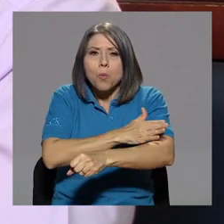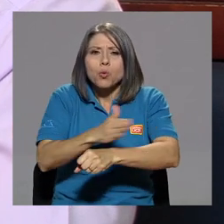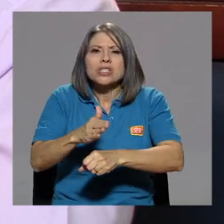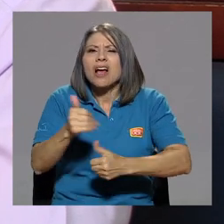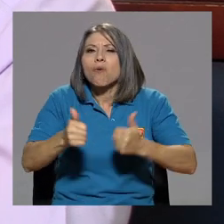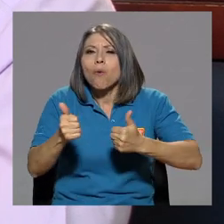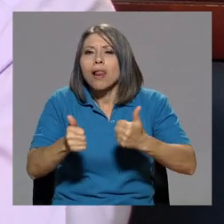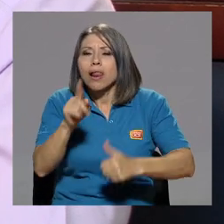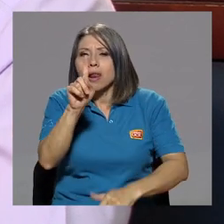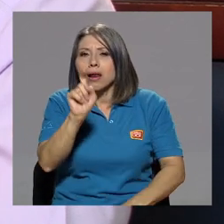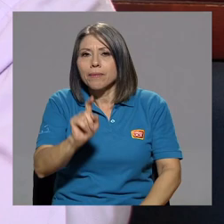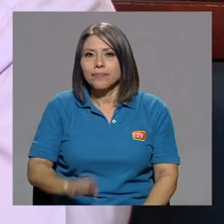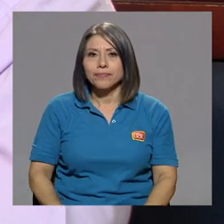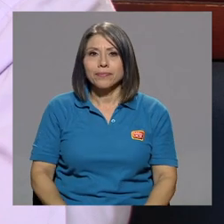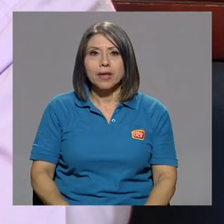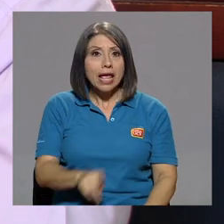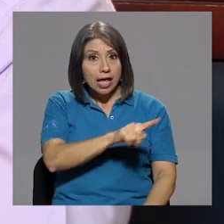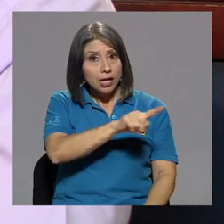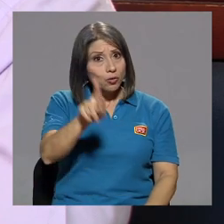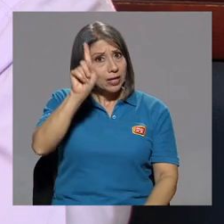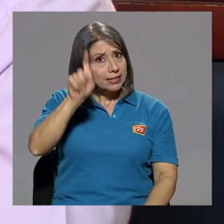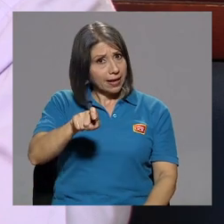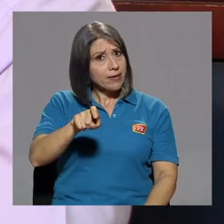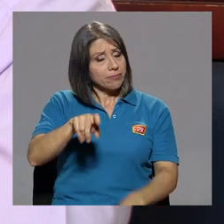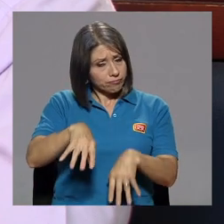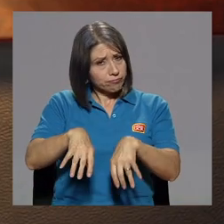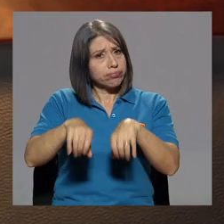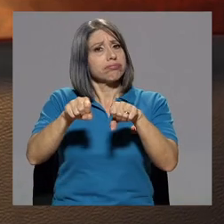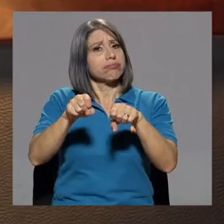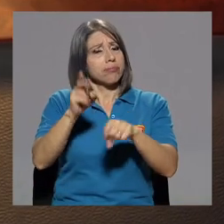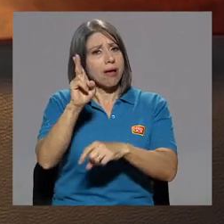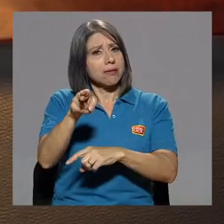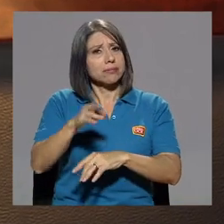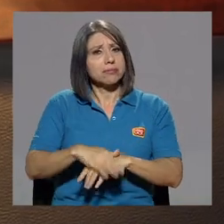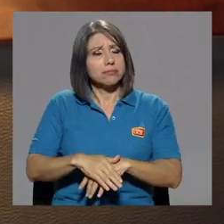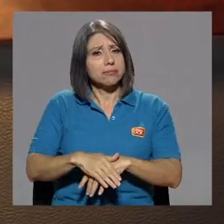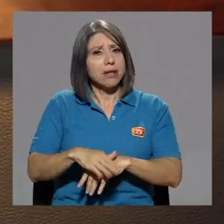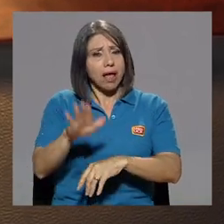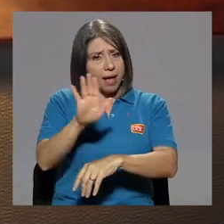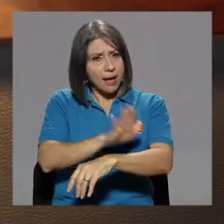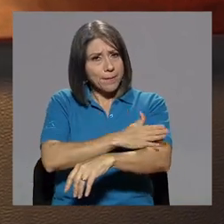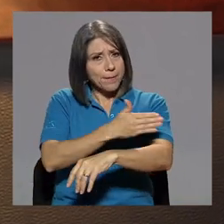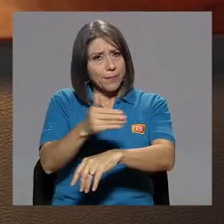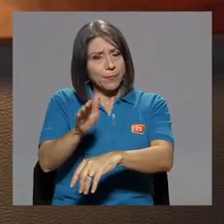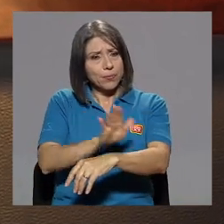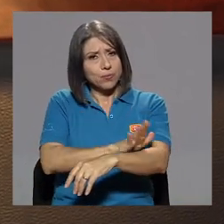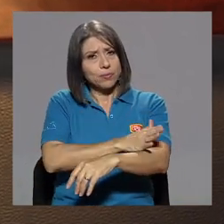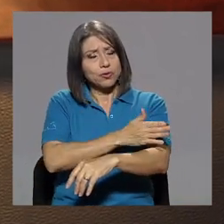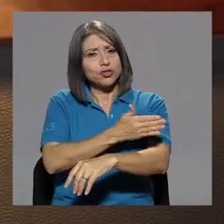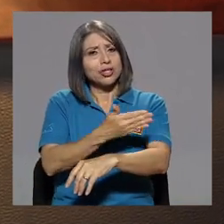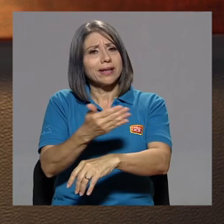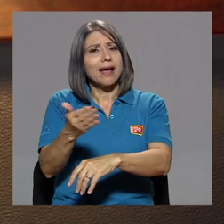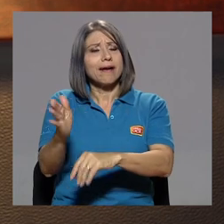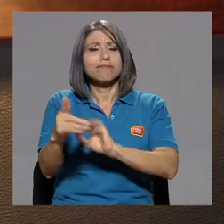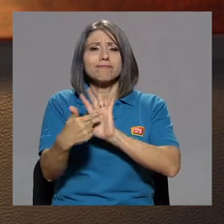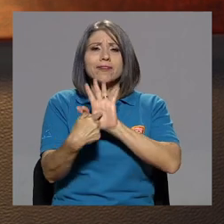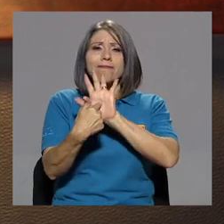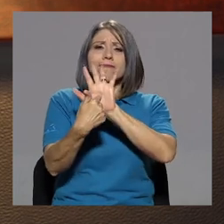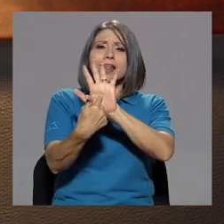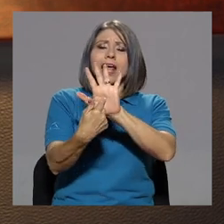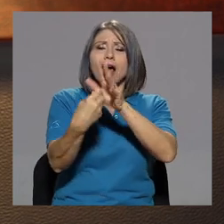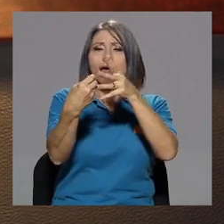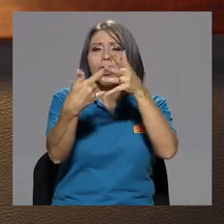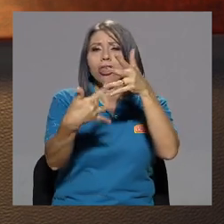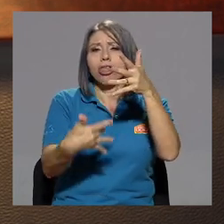¿cuál sería? Que lo tomen como tal. La música refleja